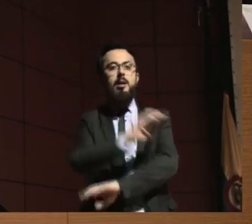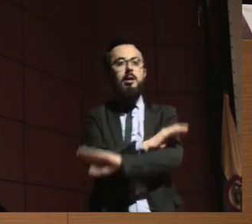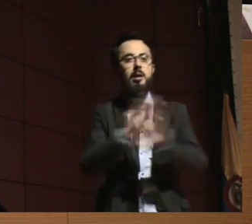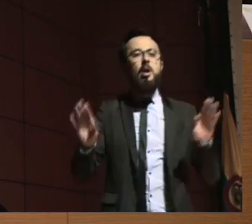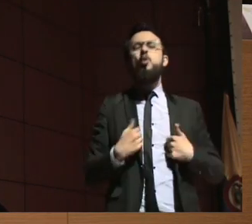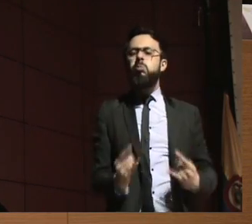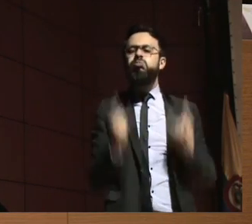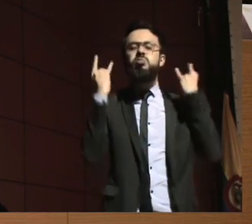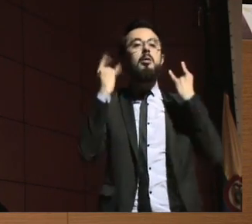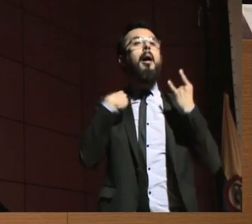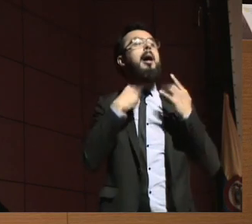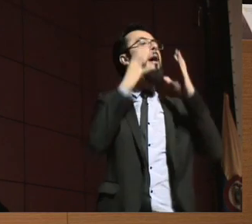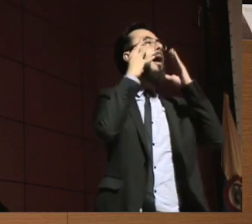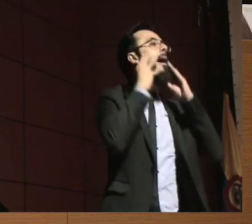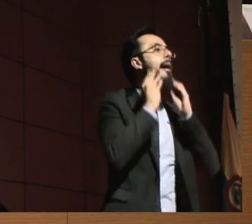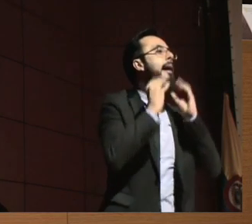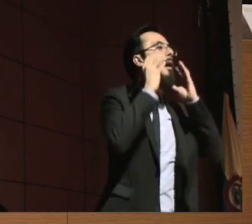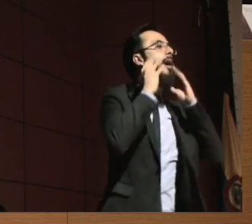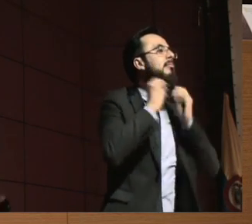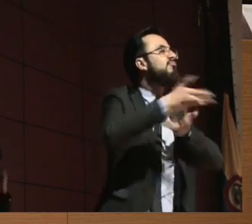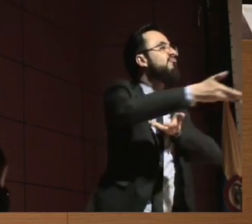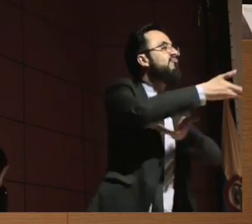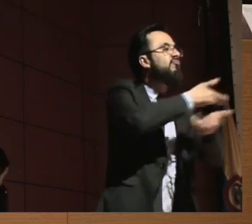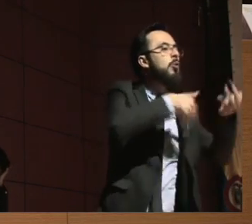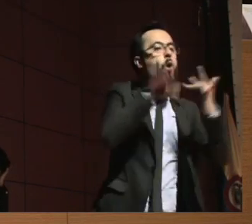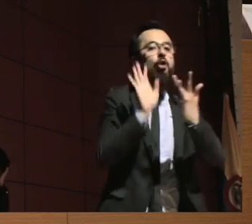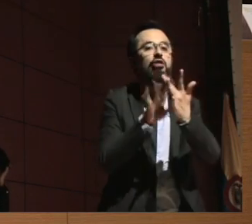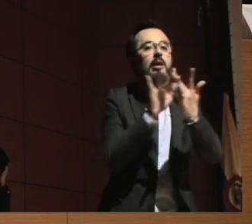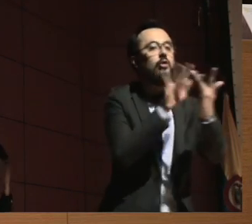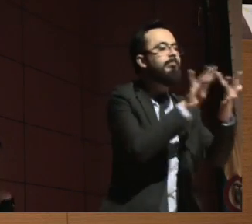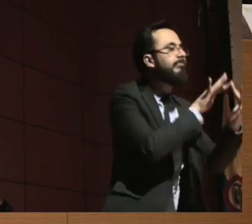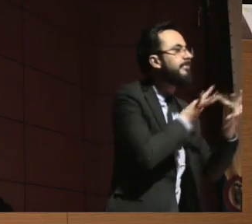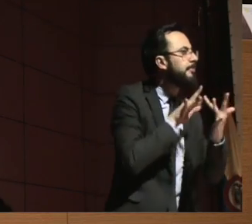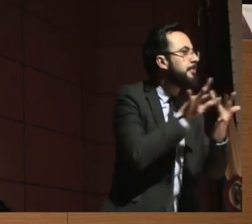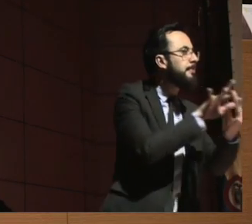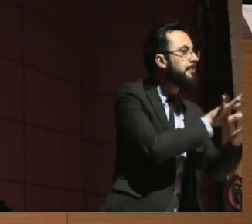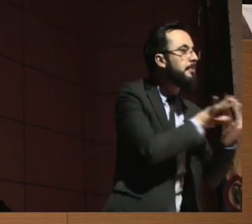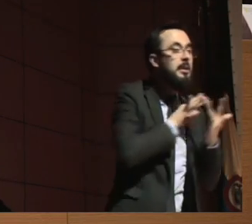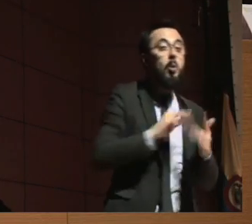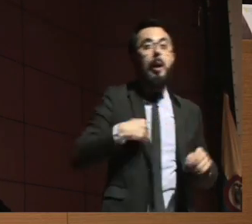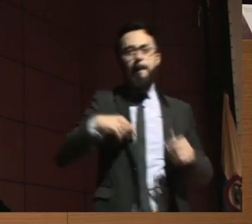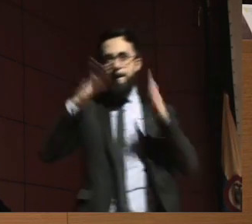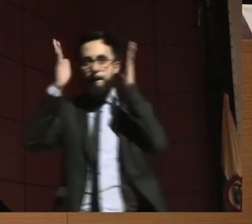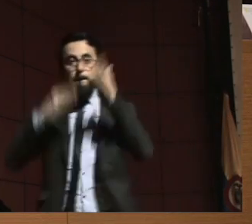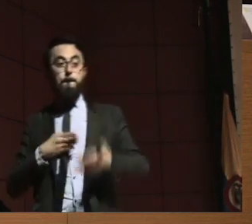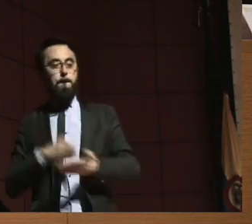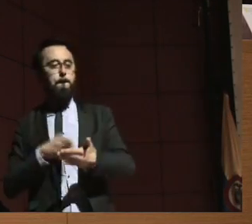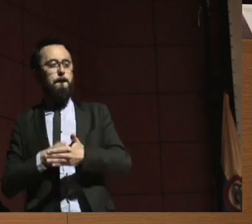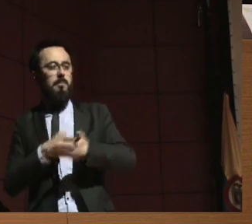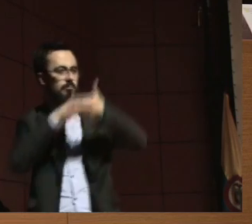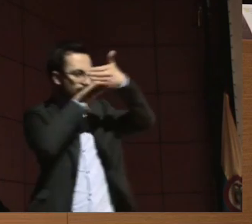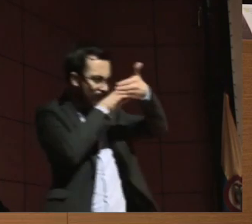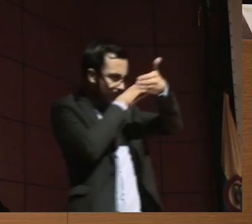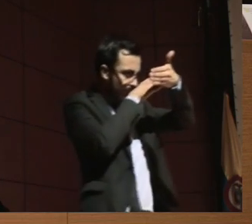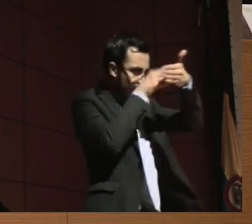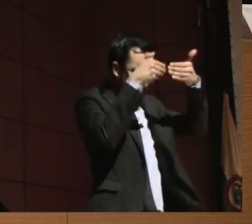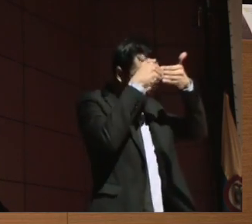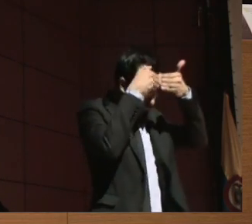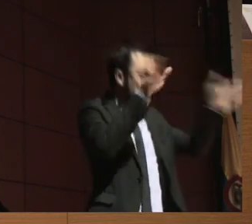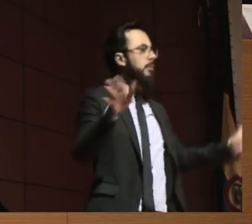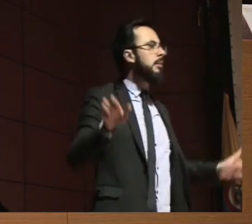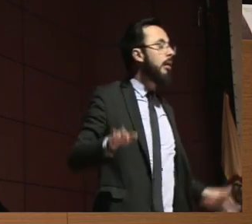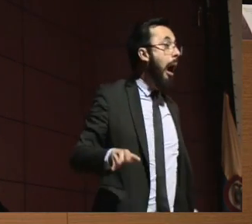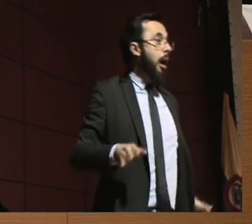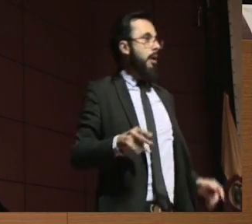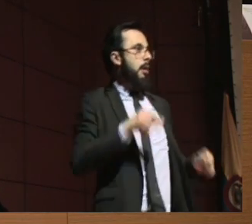quitar y remover sus propias barreras para hablar directamente con la persona y para reconocer en el otro a una persona, a una persona digna.